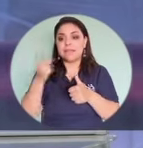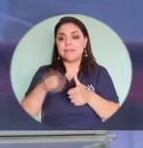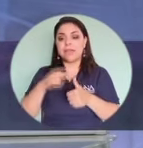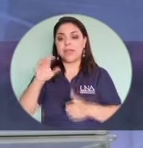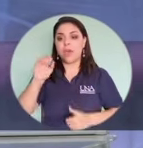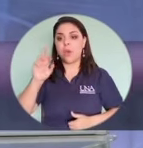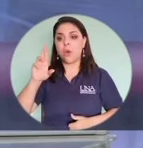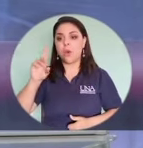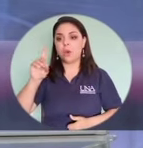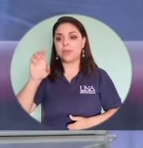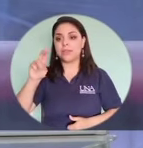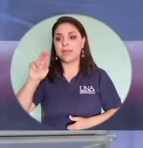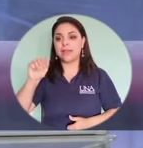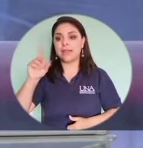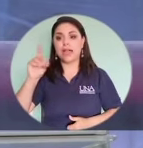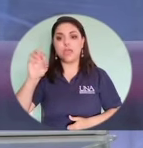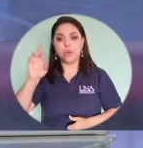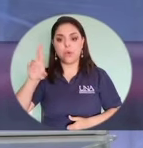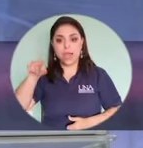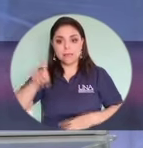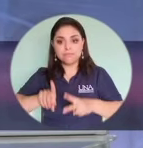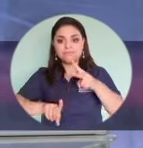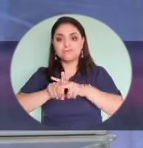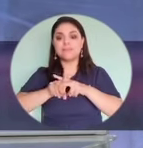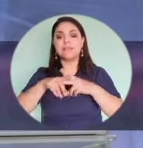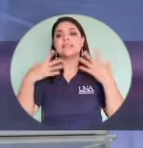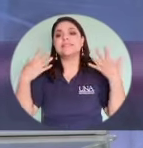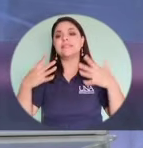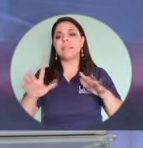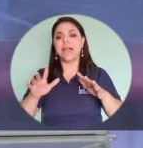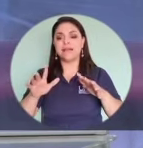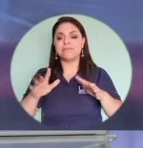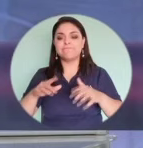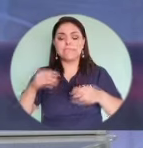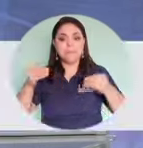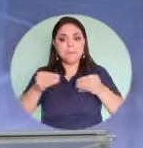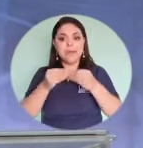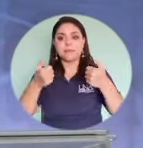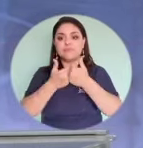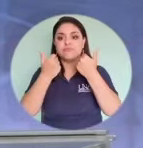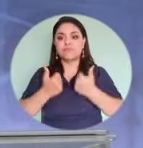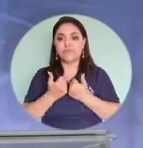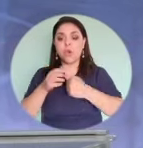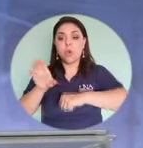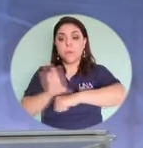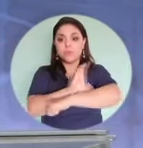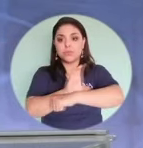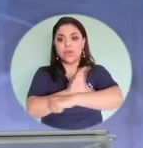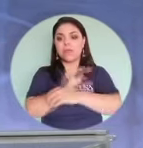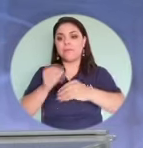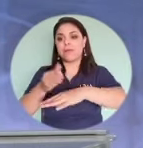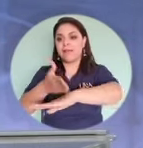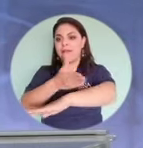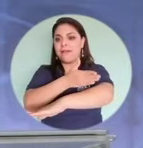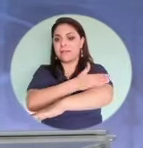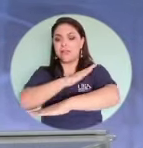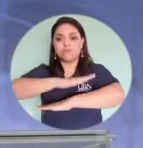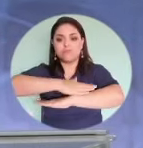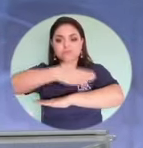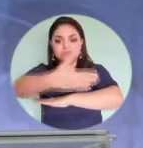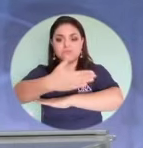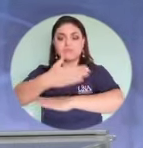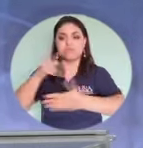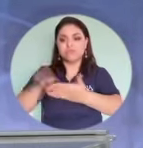una serie de retos y ya luego pues vinieron computadoras más avanzadas, las computadoras portátil, los dispositivos